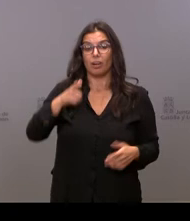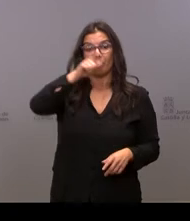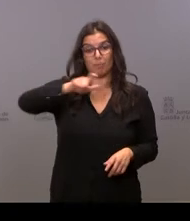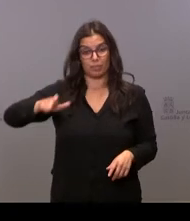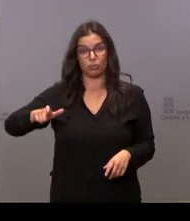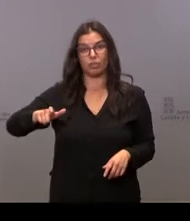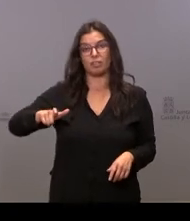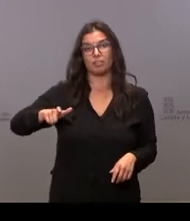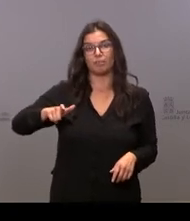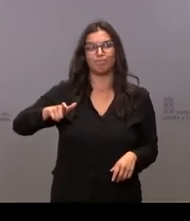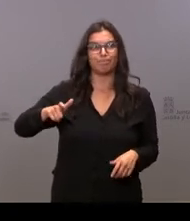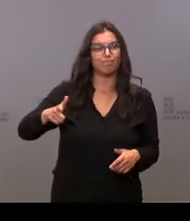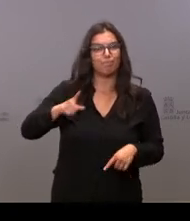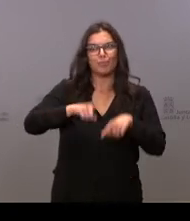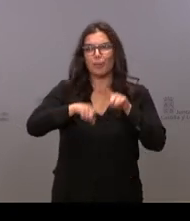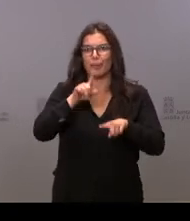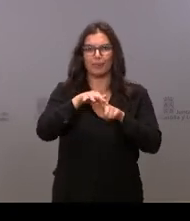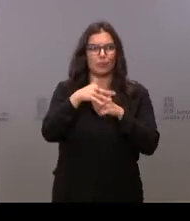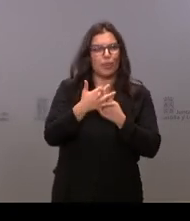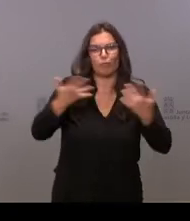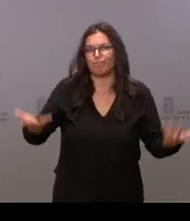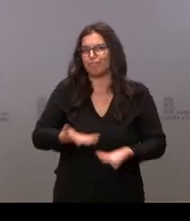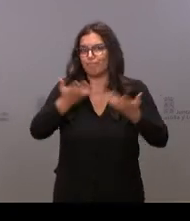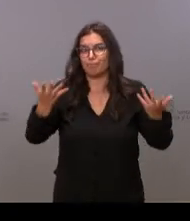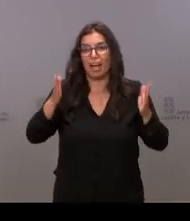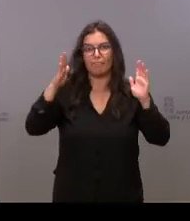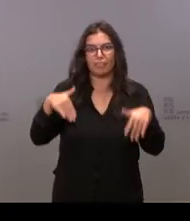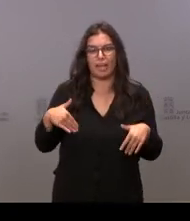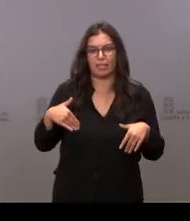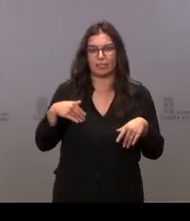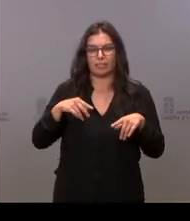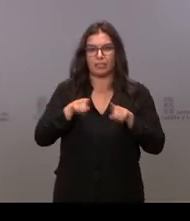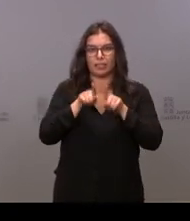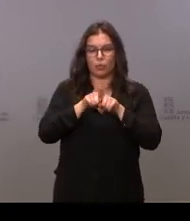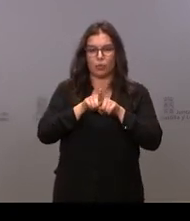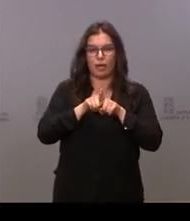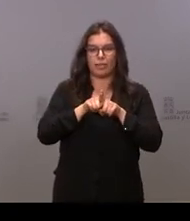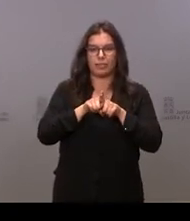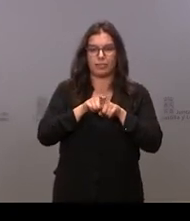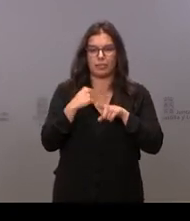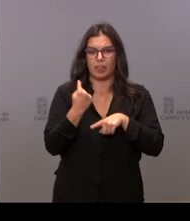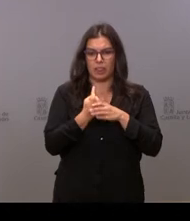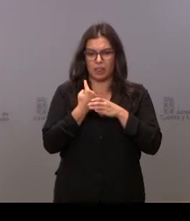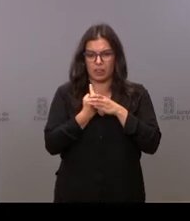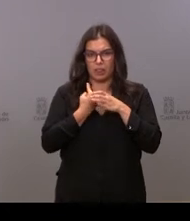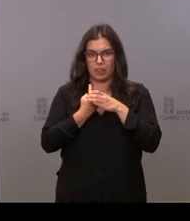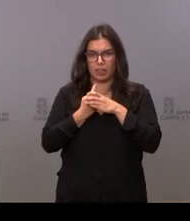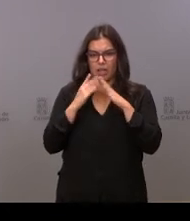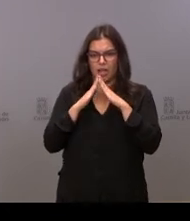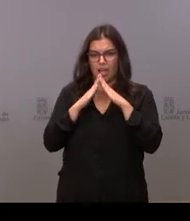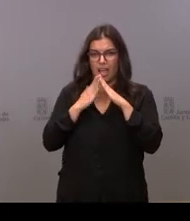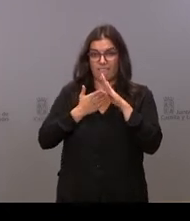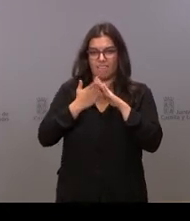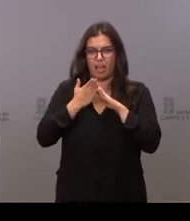que, por unas circunstancias o por otras, se han encerrado en sí mismas y les cuesta salir de casa, tengan esa